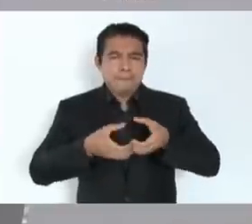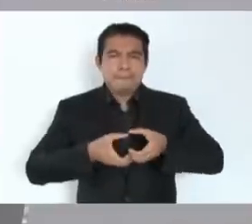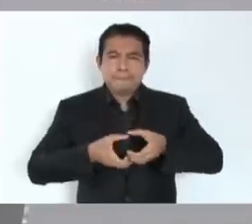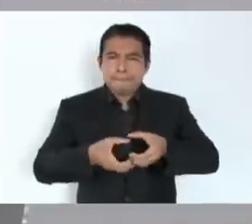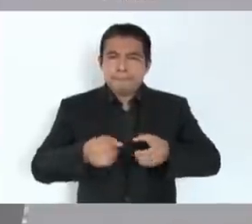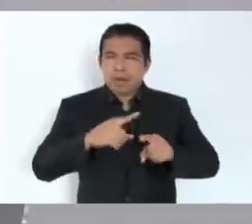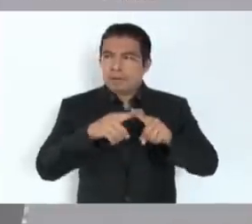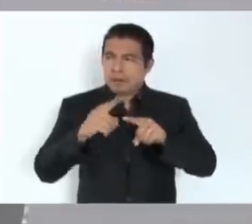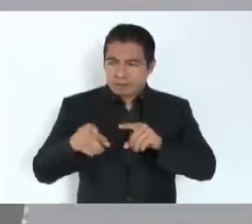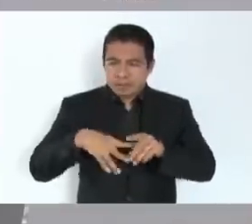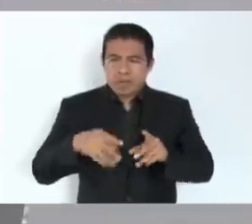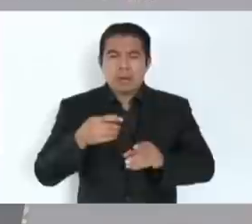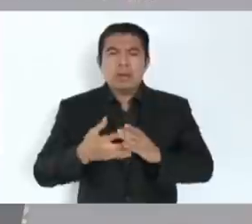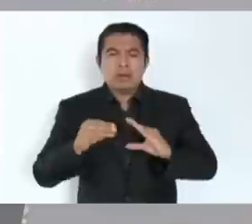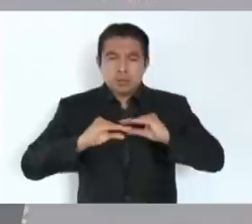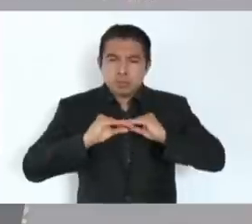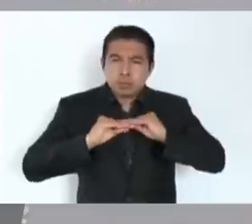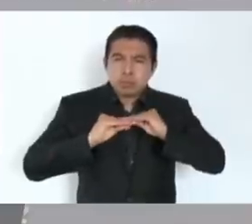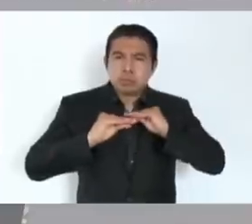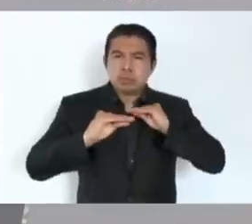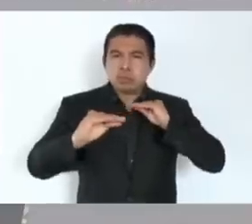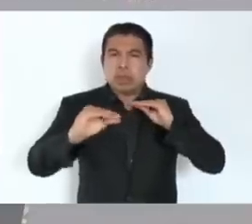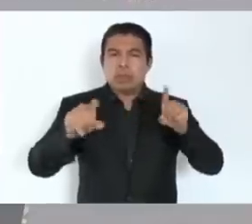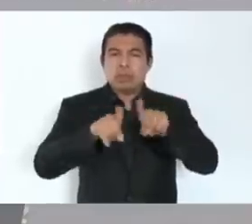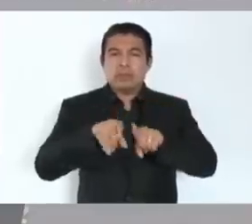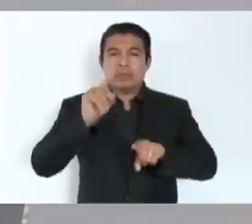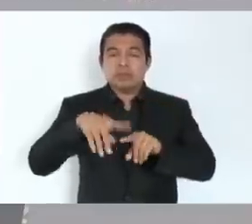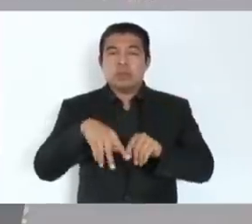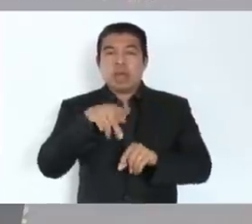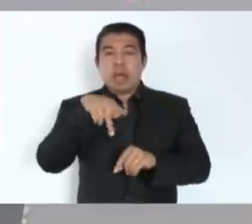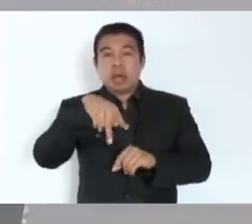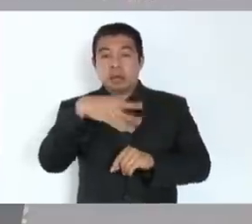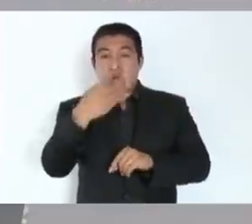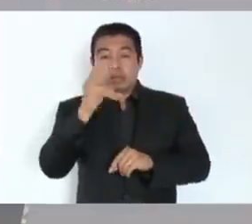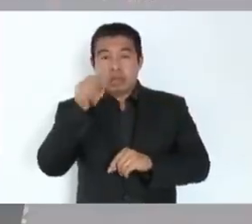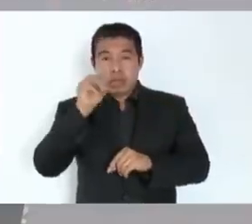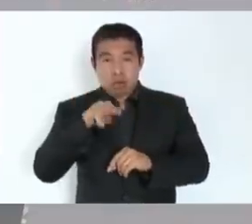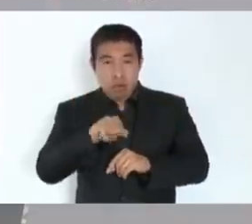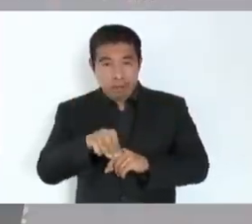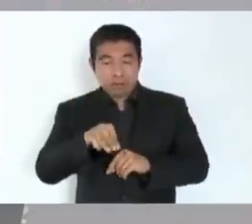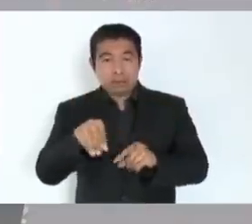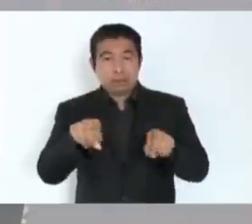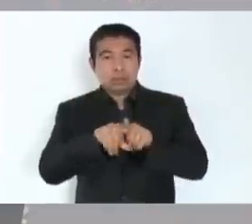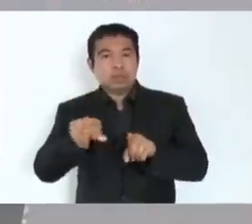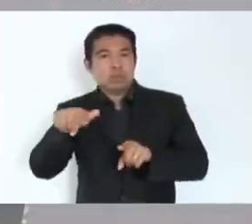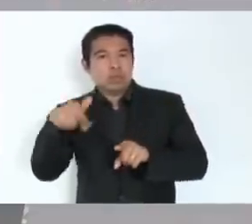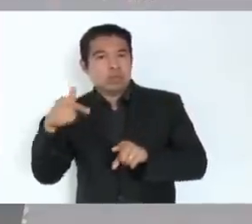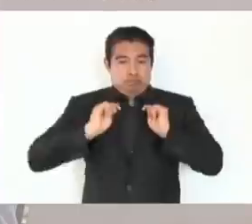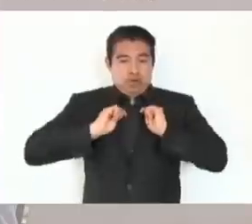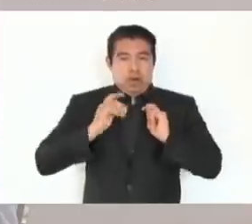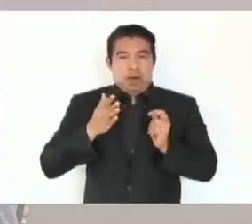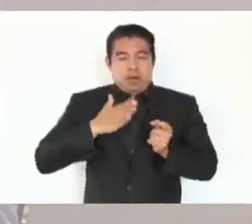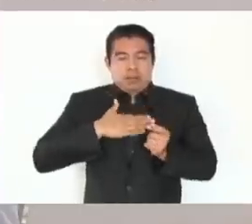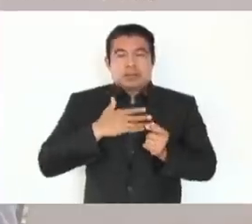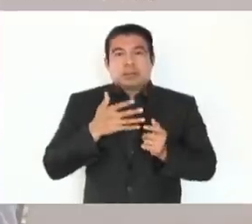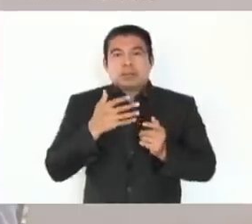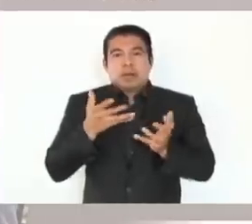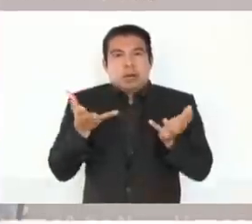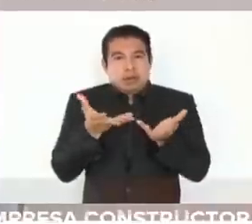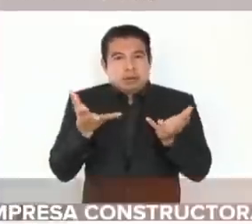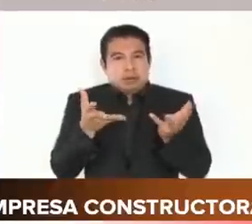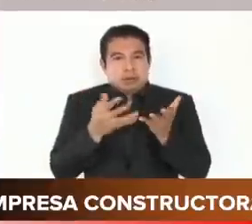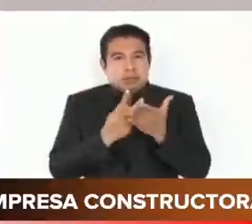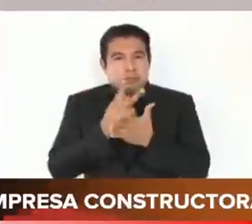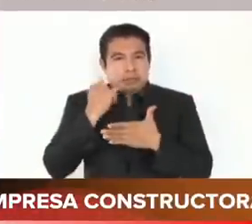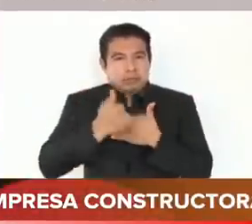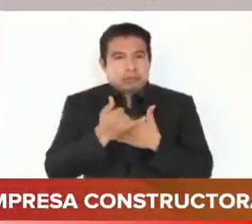terrasaría para más de 14 kilómetros y se han cercado más de 12 kilómetros de derecha de vía para mantener las áreas de trabajo seguras, para llevar a cabo el